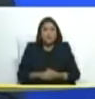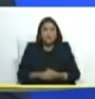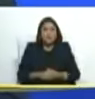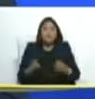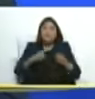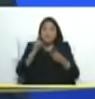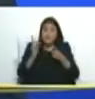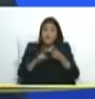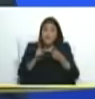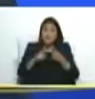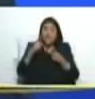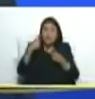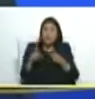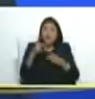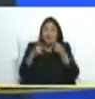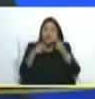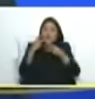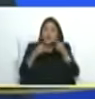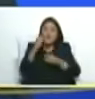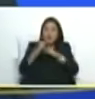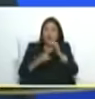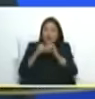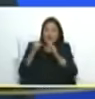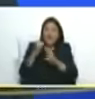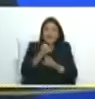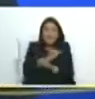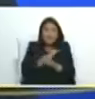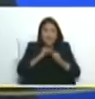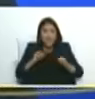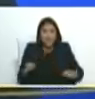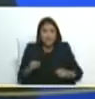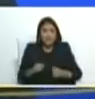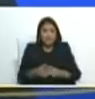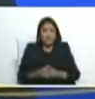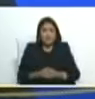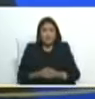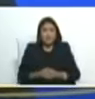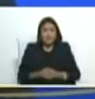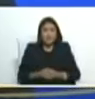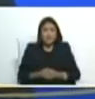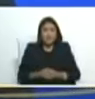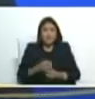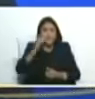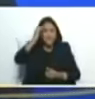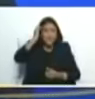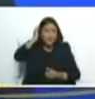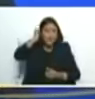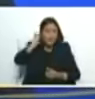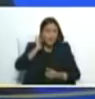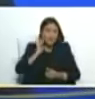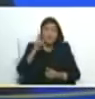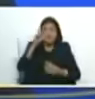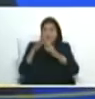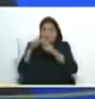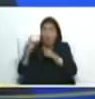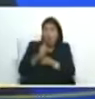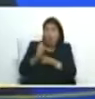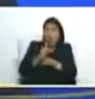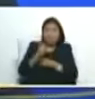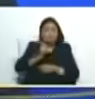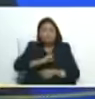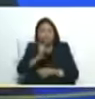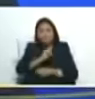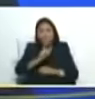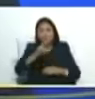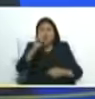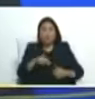que teníamos una política internacional independiente soberana antiimperialista no nos daban órdenes del departamento de estado de Washington